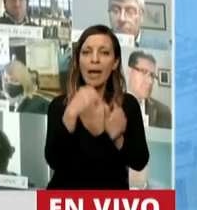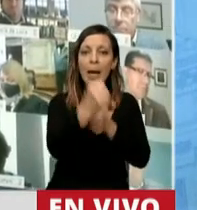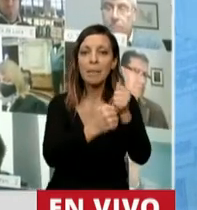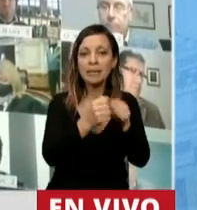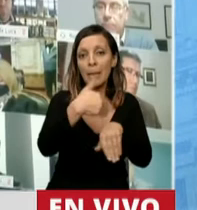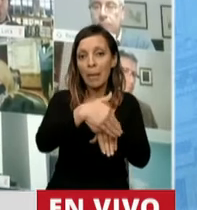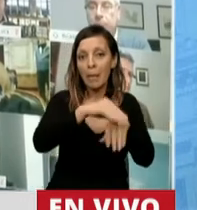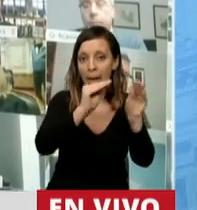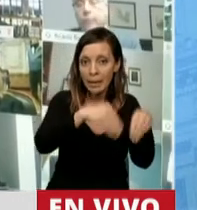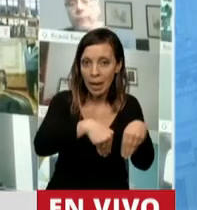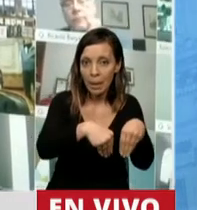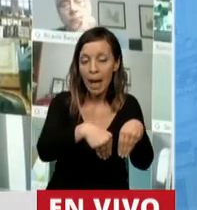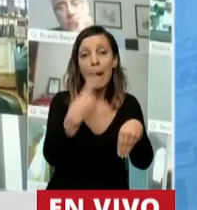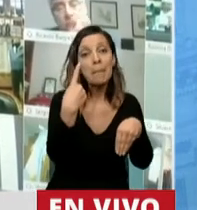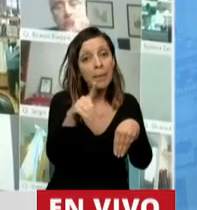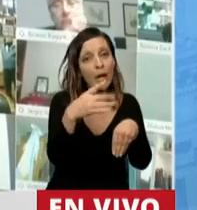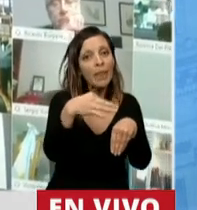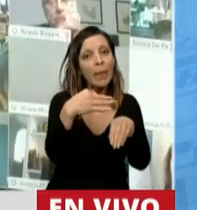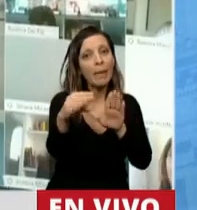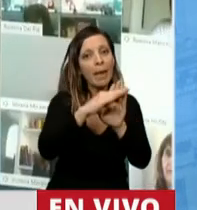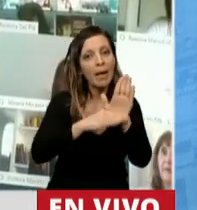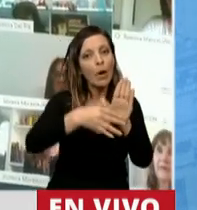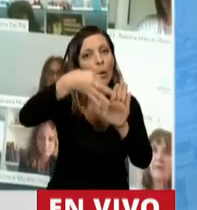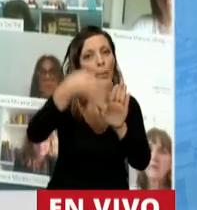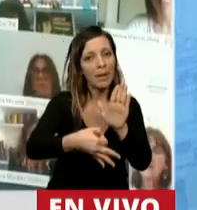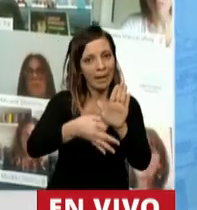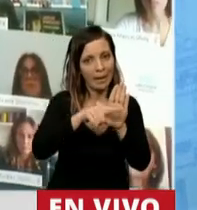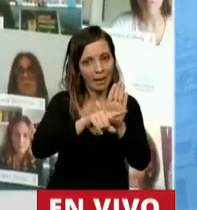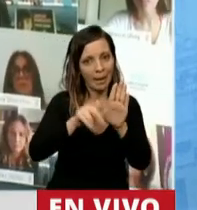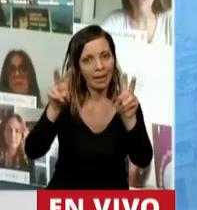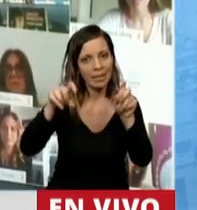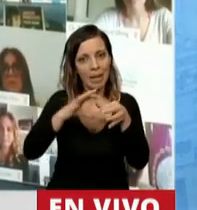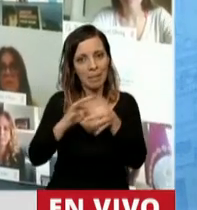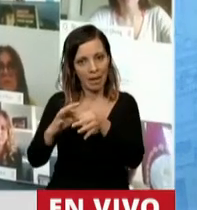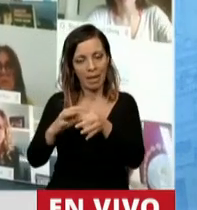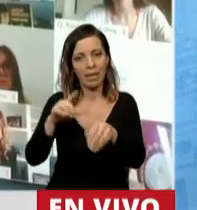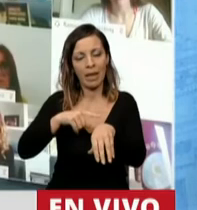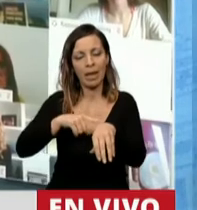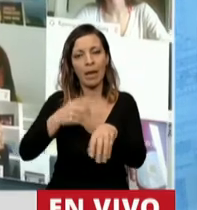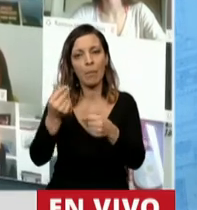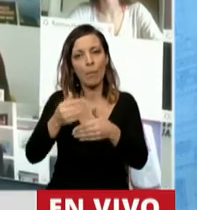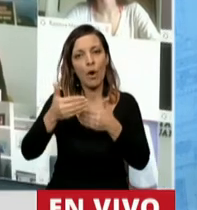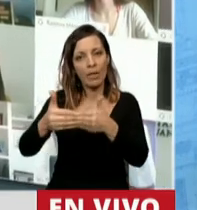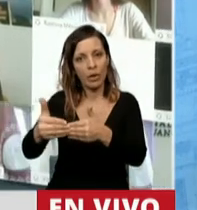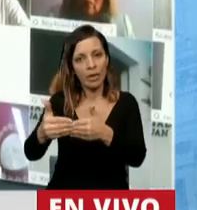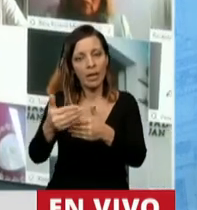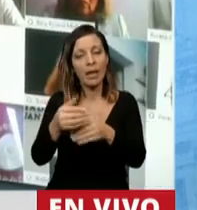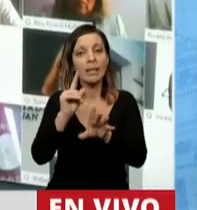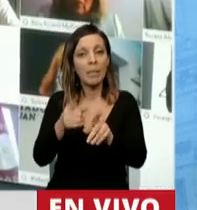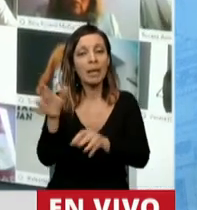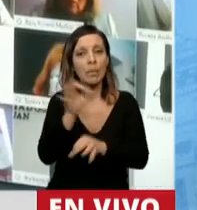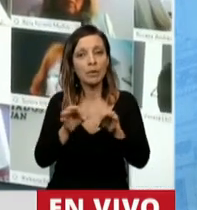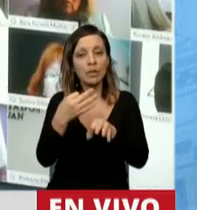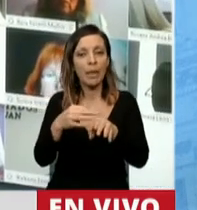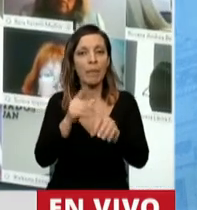quiebra siempre que cumplan las condiciones de la moratoria y que el mencionado proceso concluya dentro de los 90 días corridos